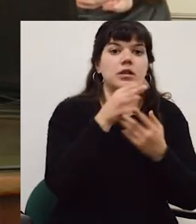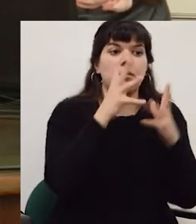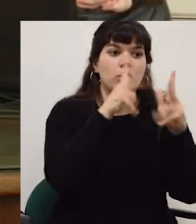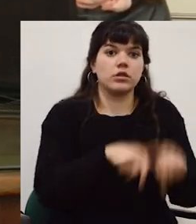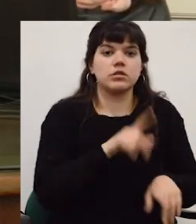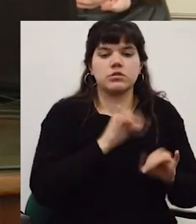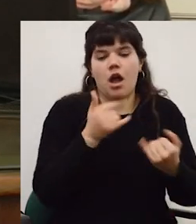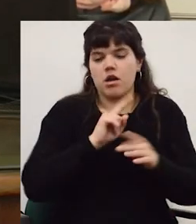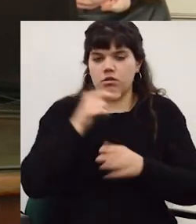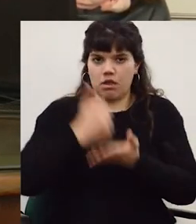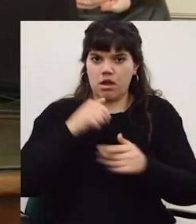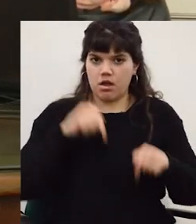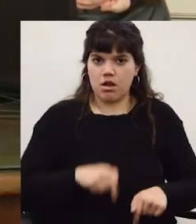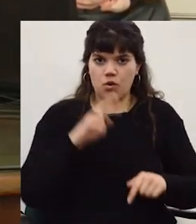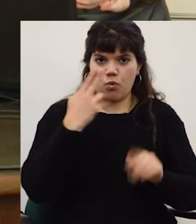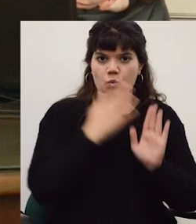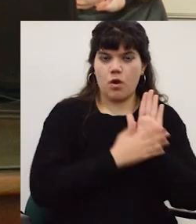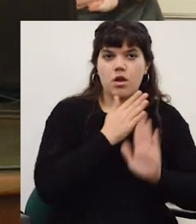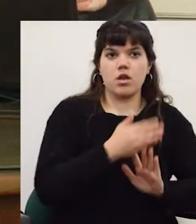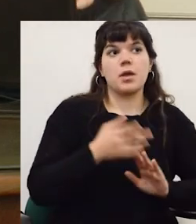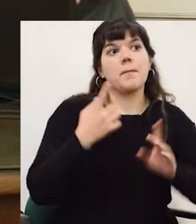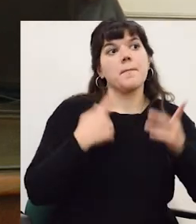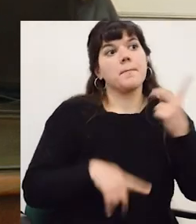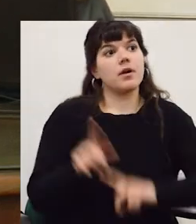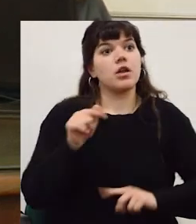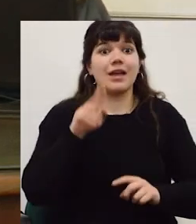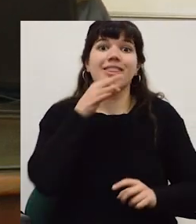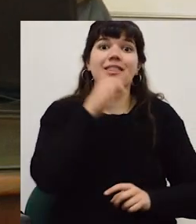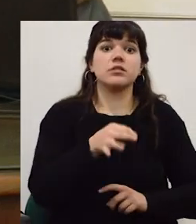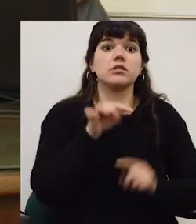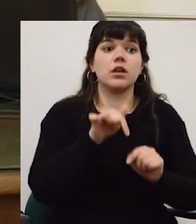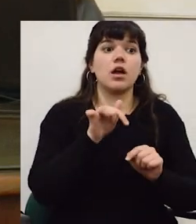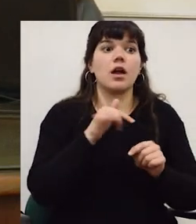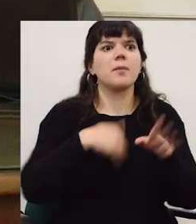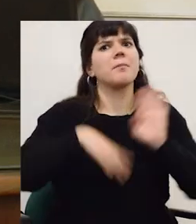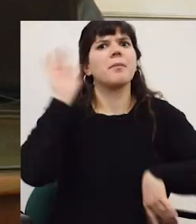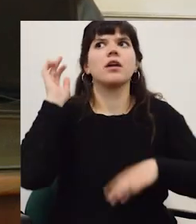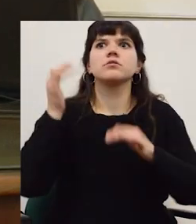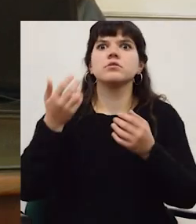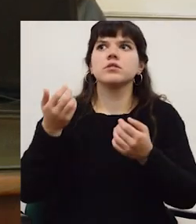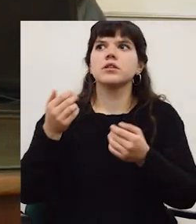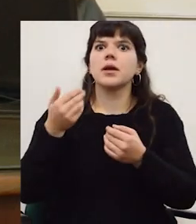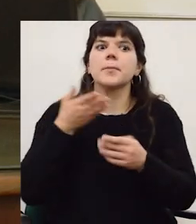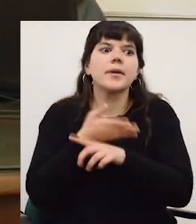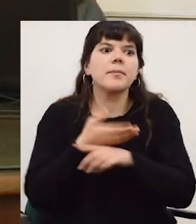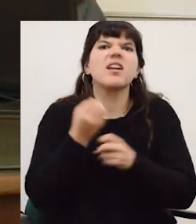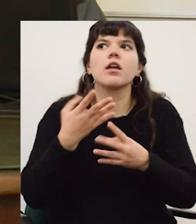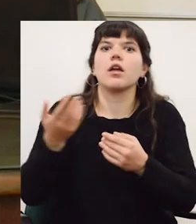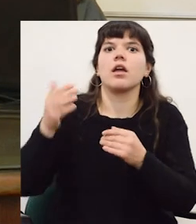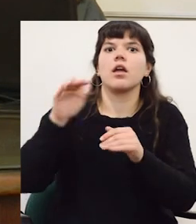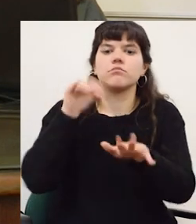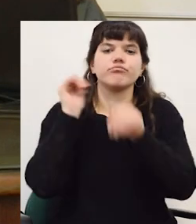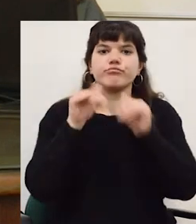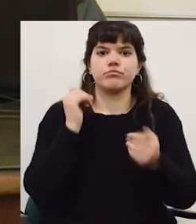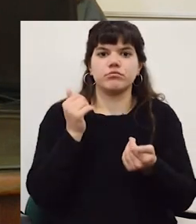pasado había una responsable del sistema de cooperación que ya no está más acá en Uruguay y ella decía que